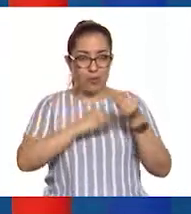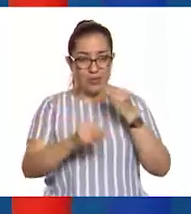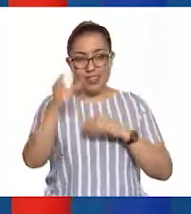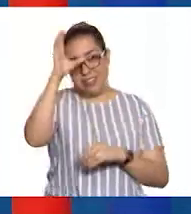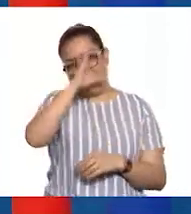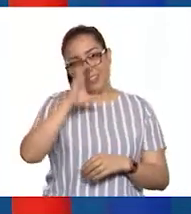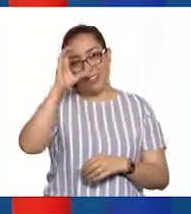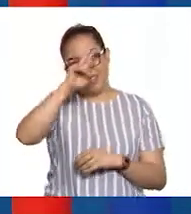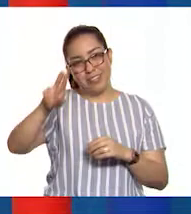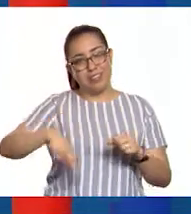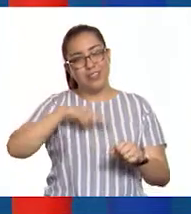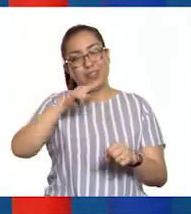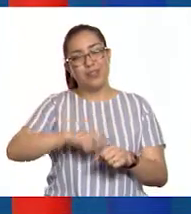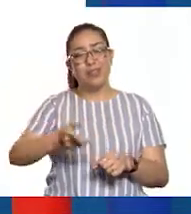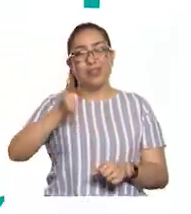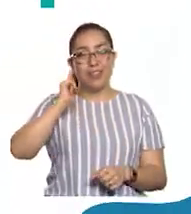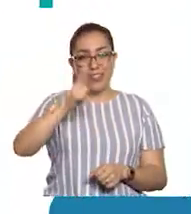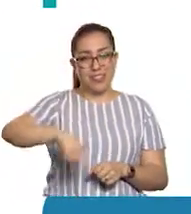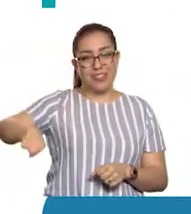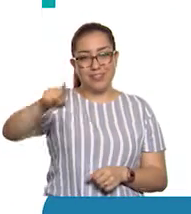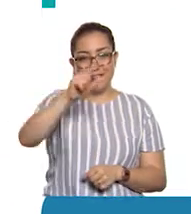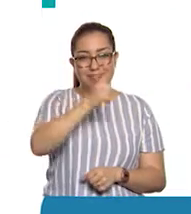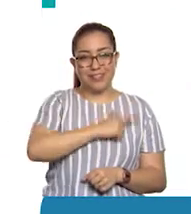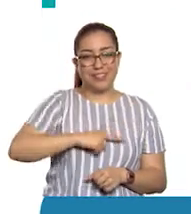grado. Espero lo hayan disfrutado tanto como nosotros.